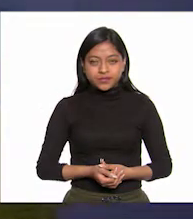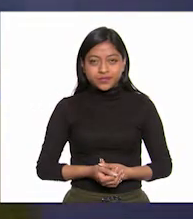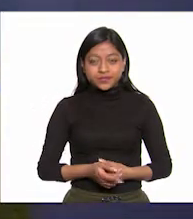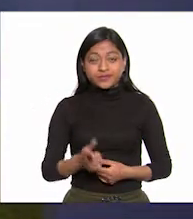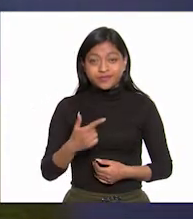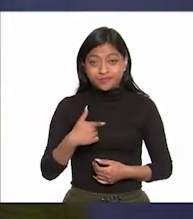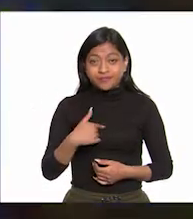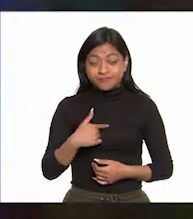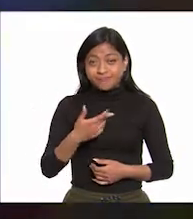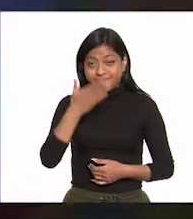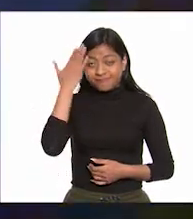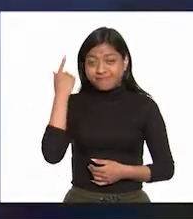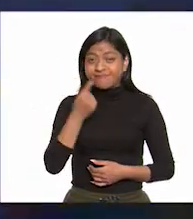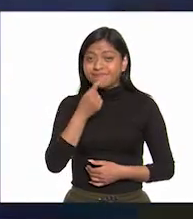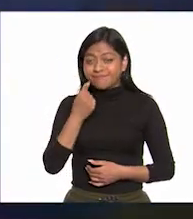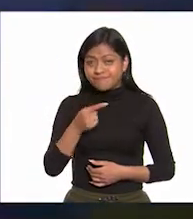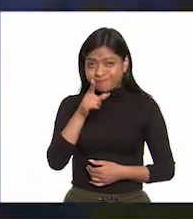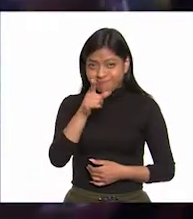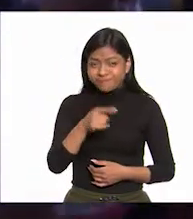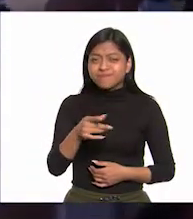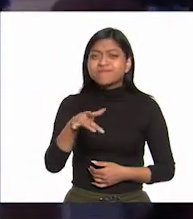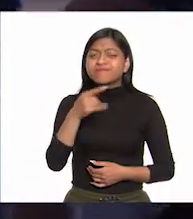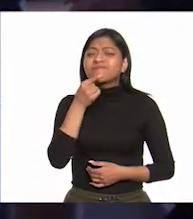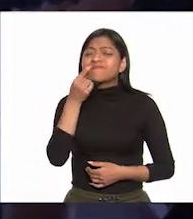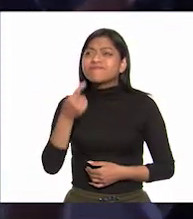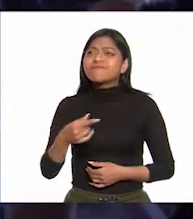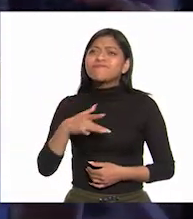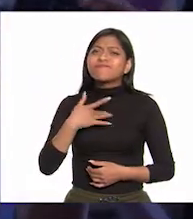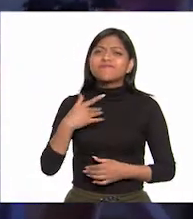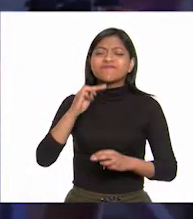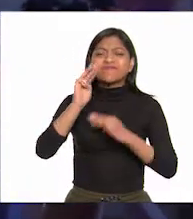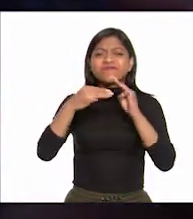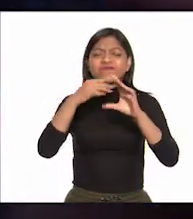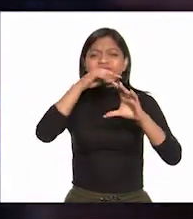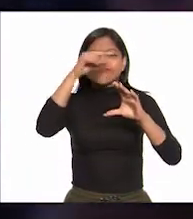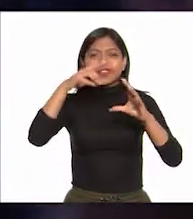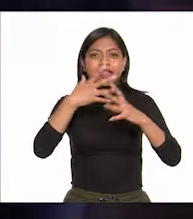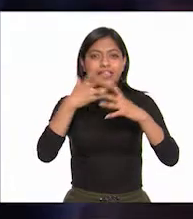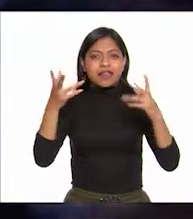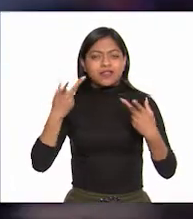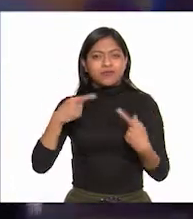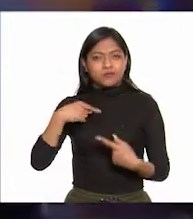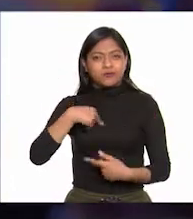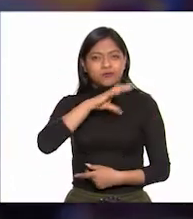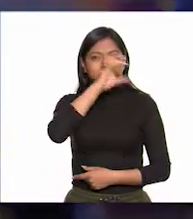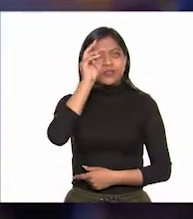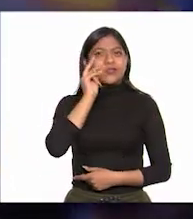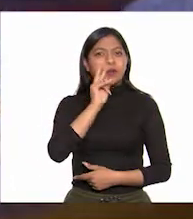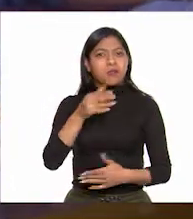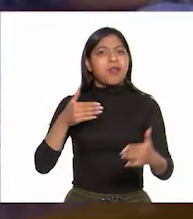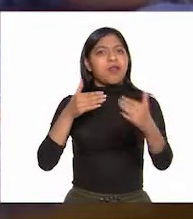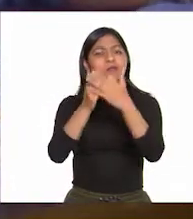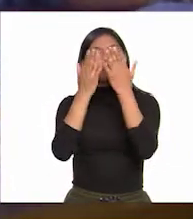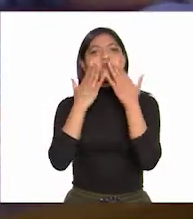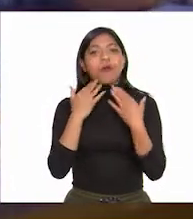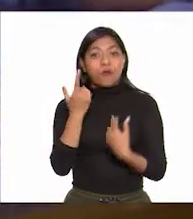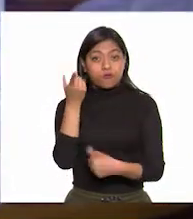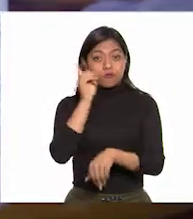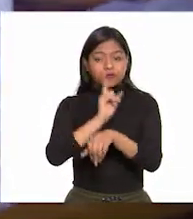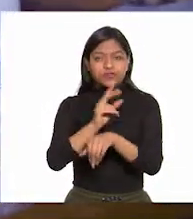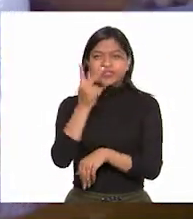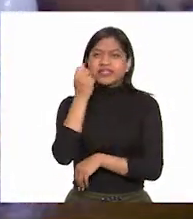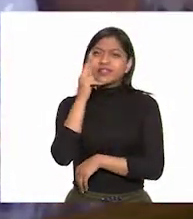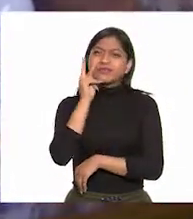Cuando eras pequeña, el mundo parece ser inmenso, pero para mí fue el cielo el que me hizo entender que no había límites. Un día en la